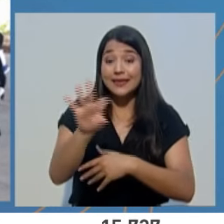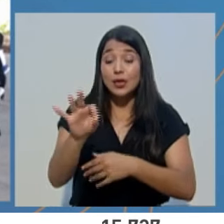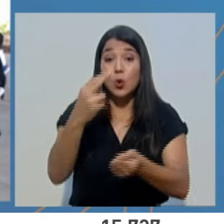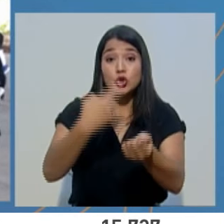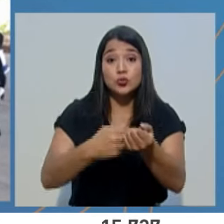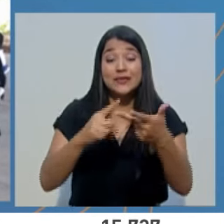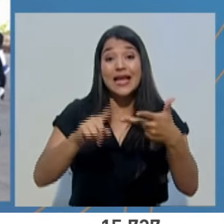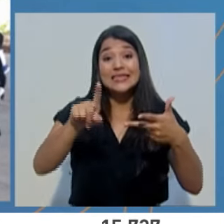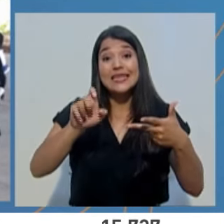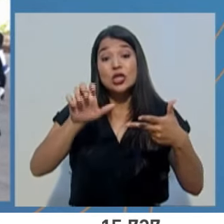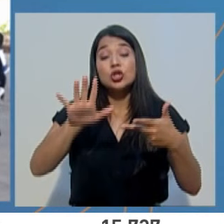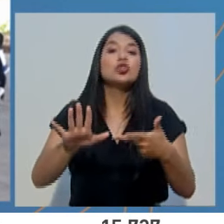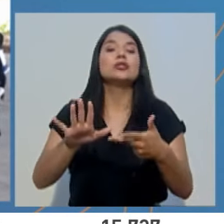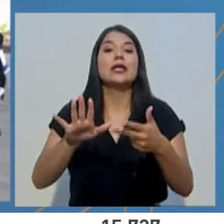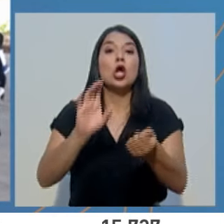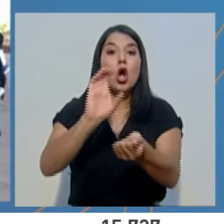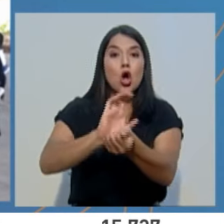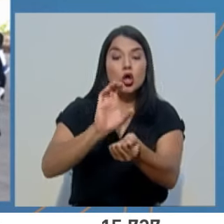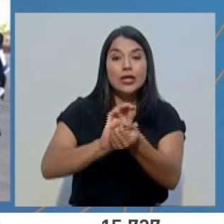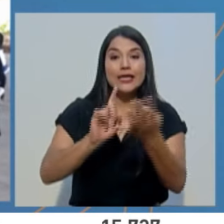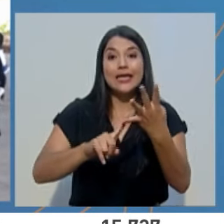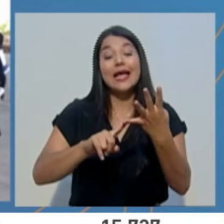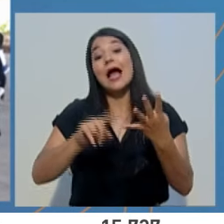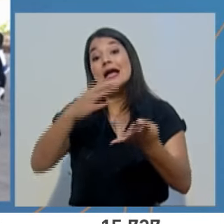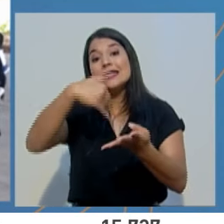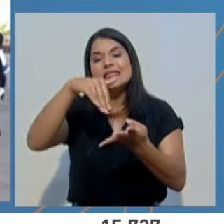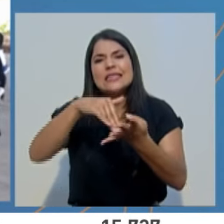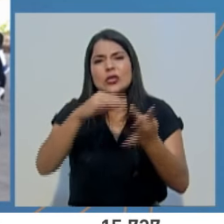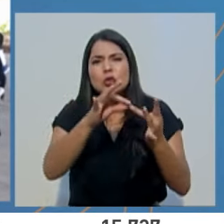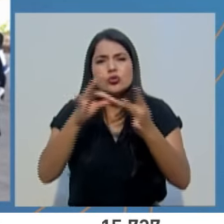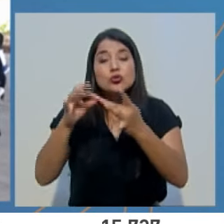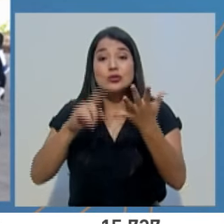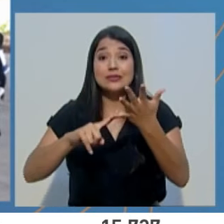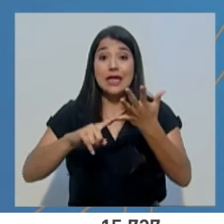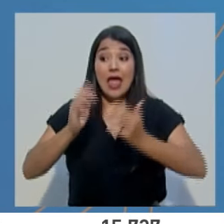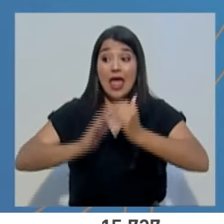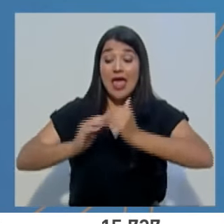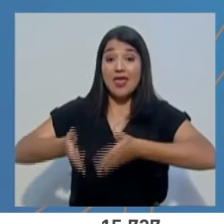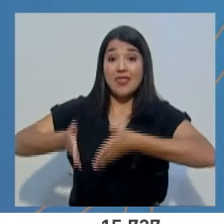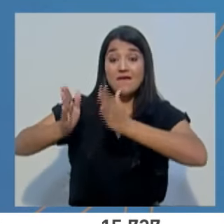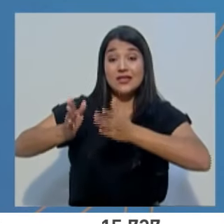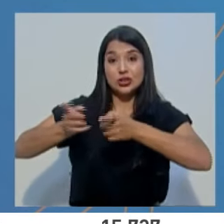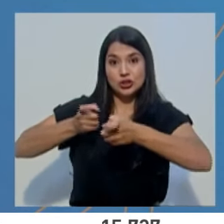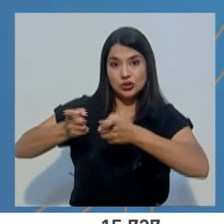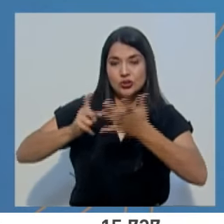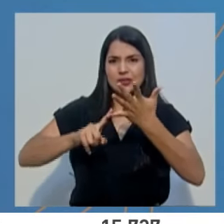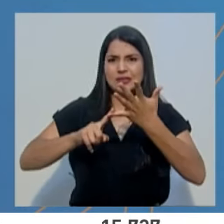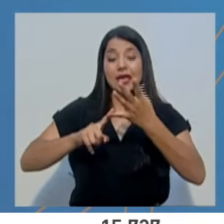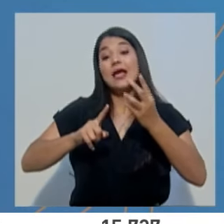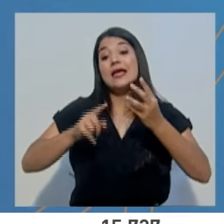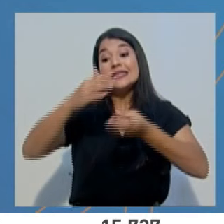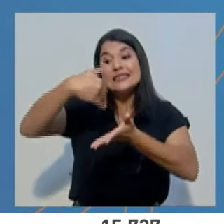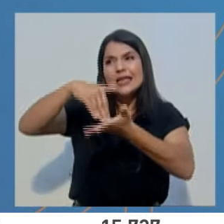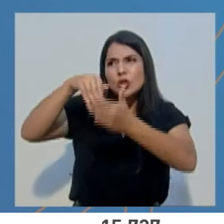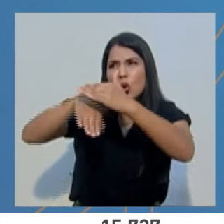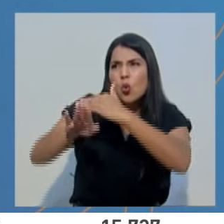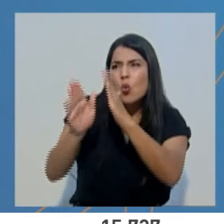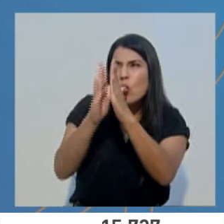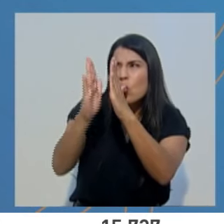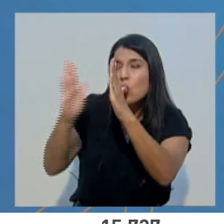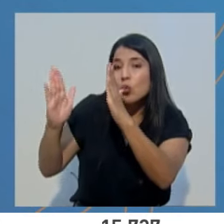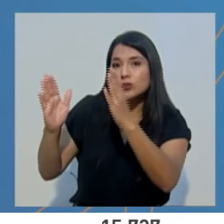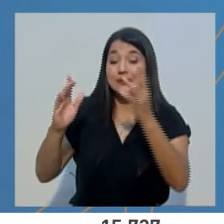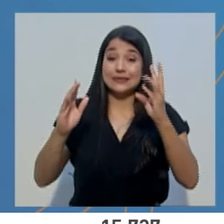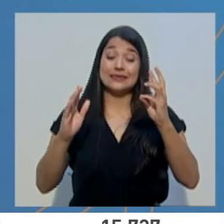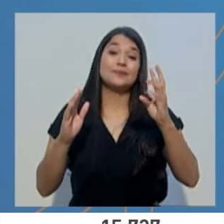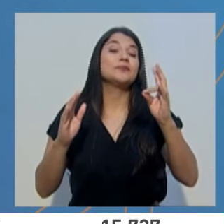áreas de salud, los centros especializados, edificios administrativos, almacenes y centros de producción industrial.